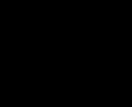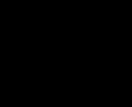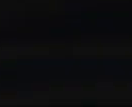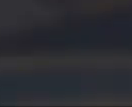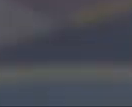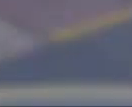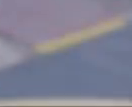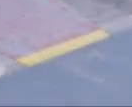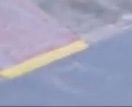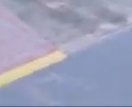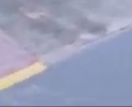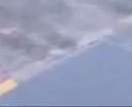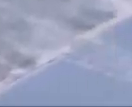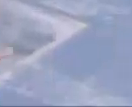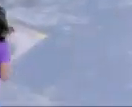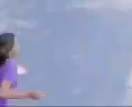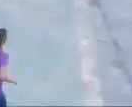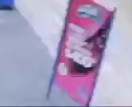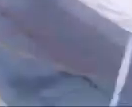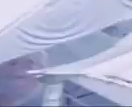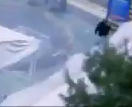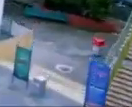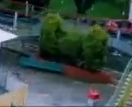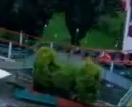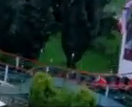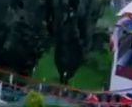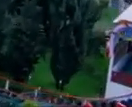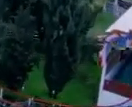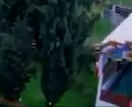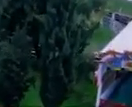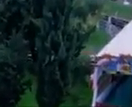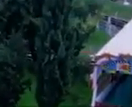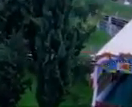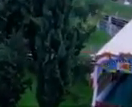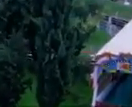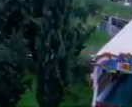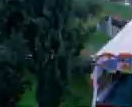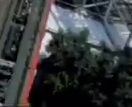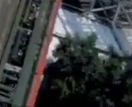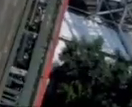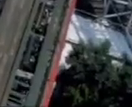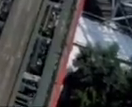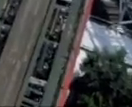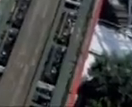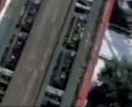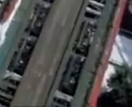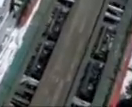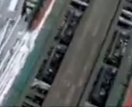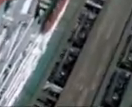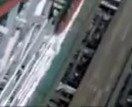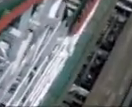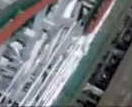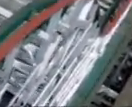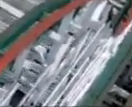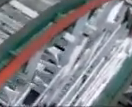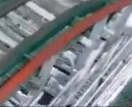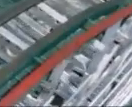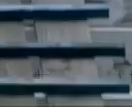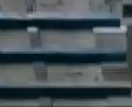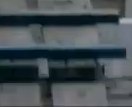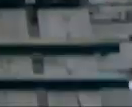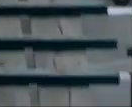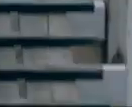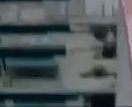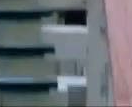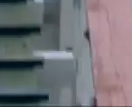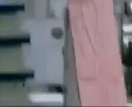Hola amigos de The Coaster Central, ¿cómo están? Espero que estén muy bien, bastante bien. El día de hoy ya conocemos cómo será la